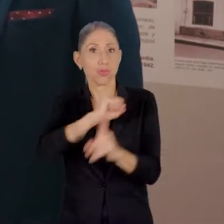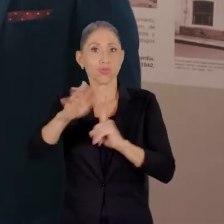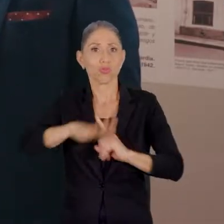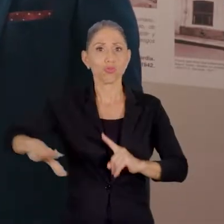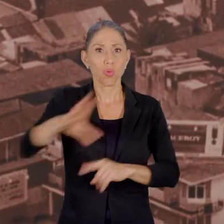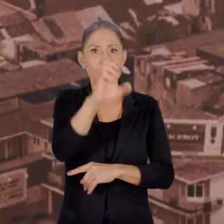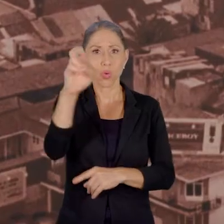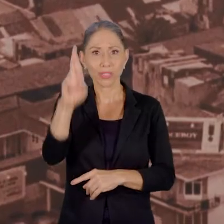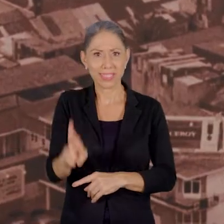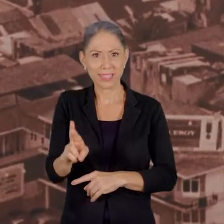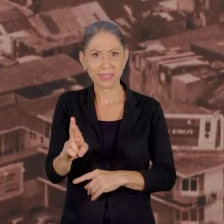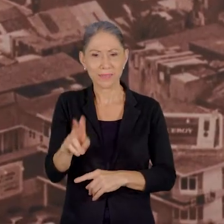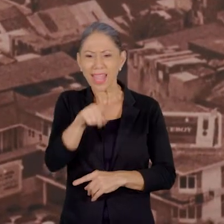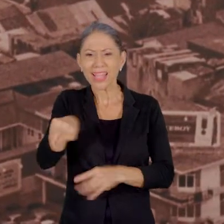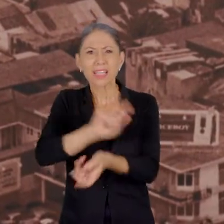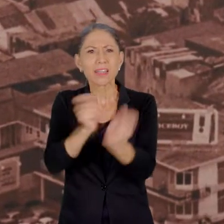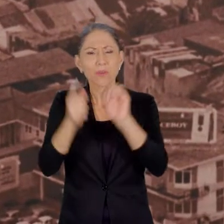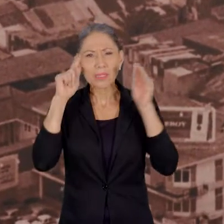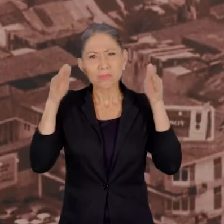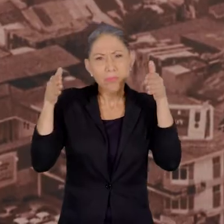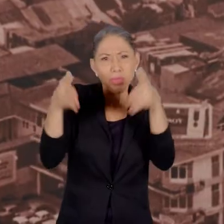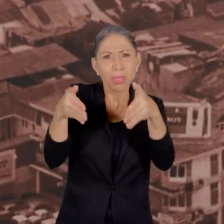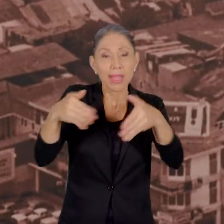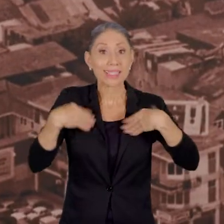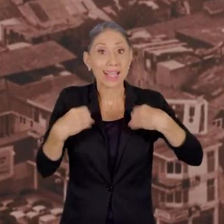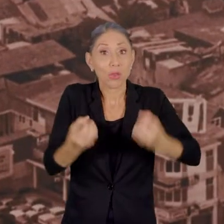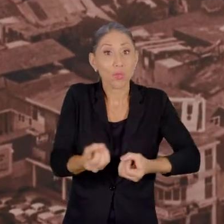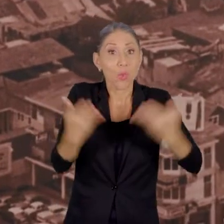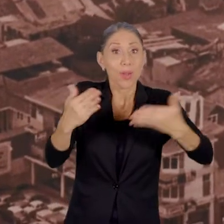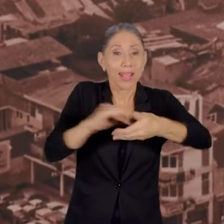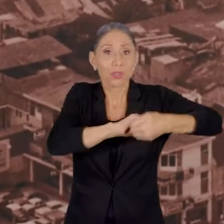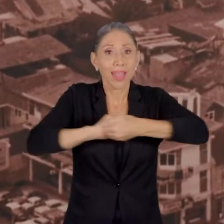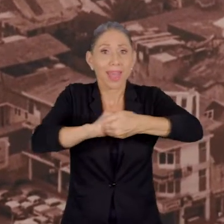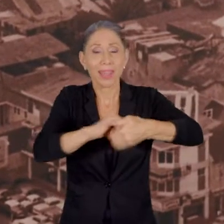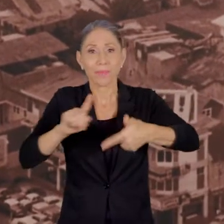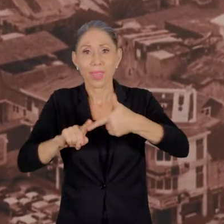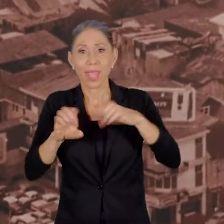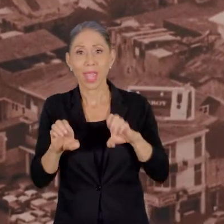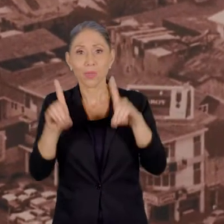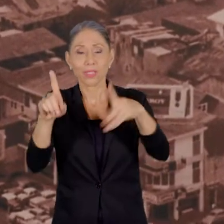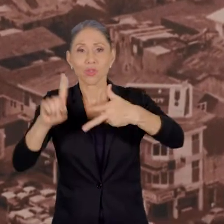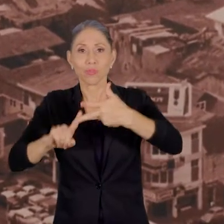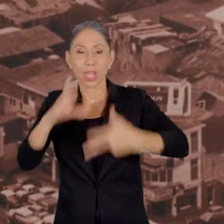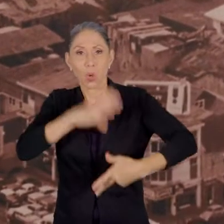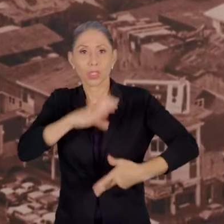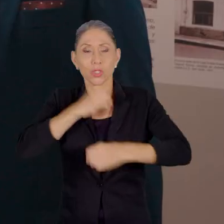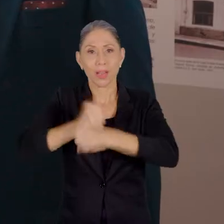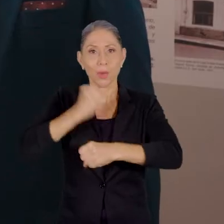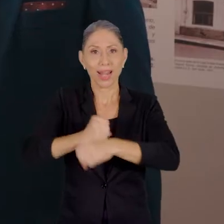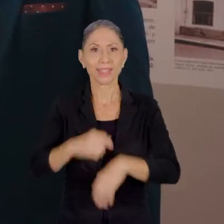costarricense centradas en salud pública y solidaria, educación y condiciones laborales.